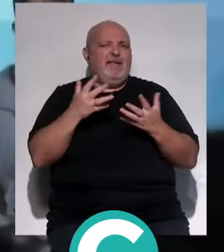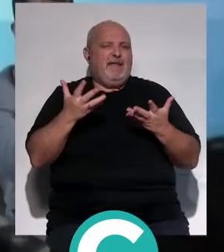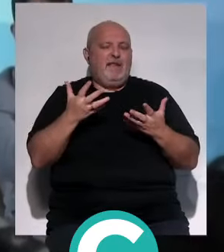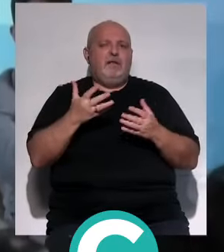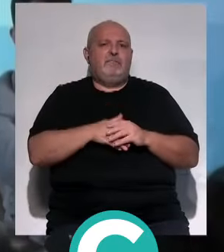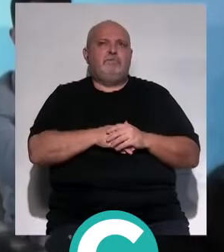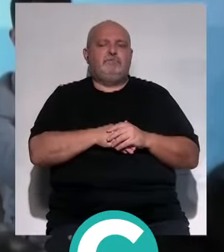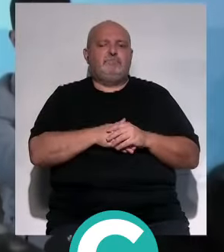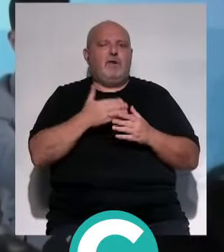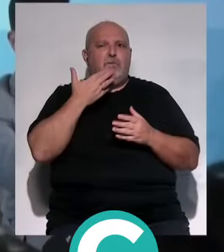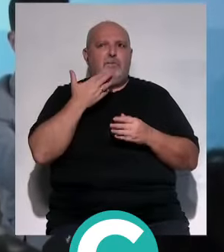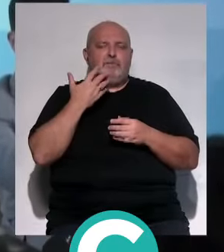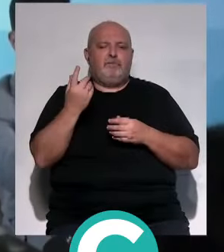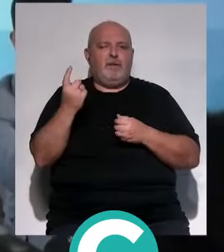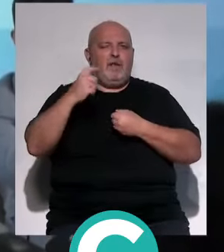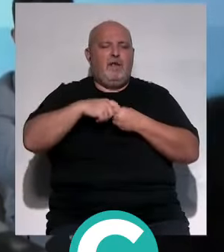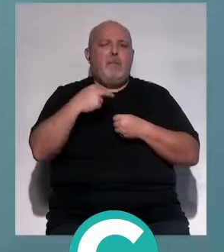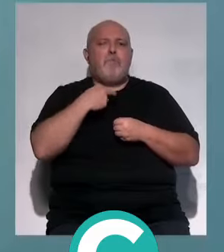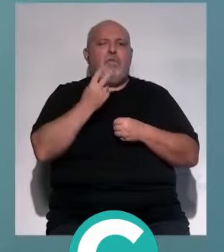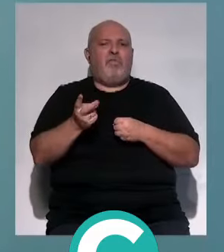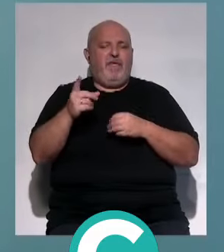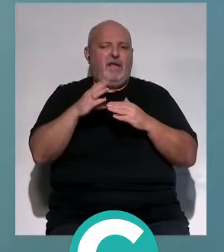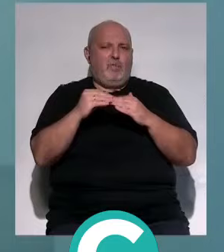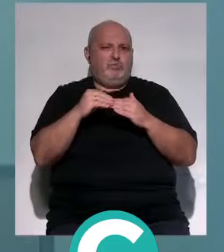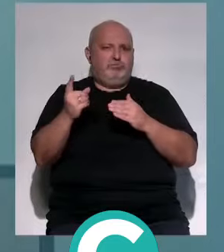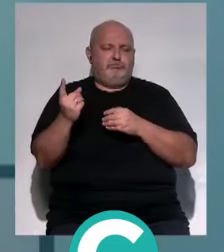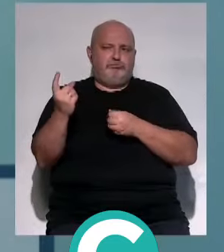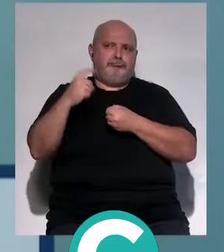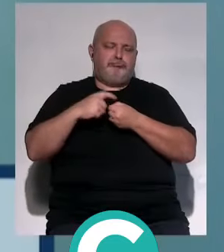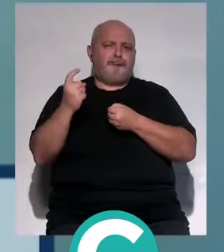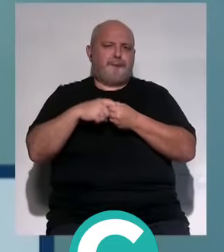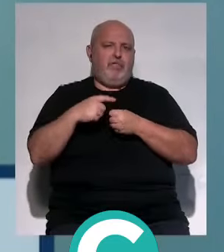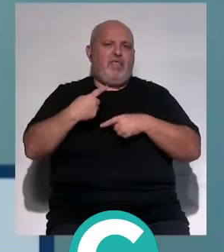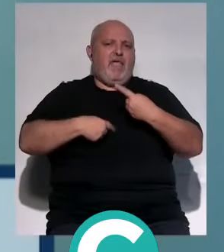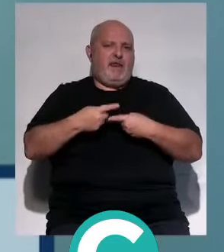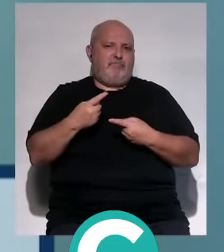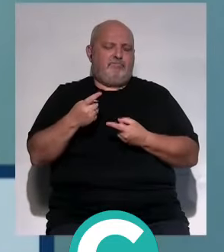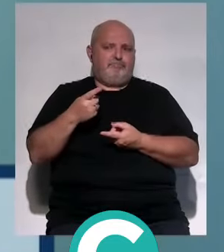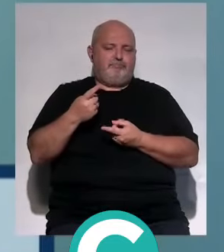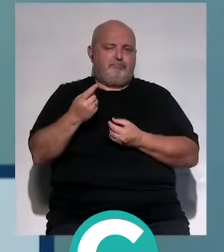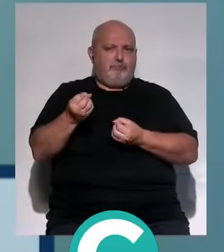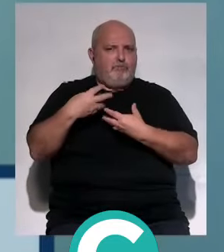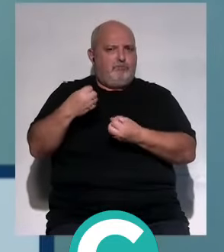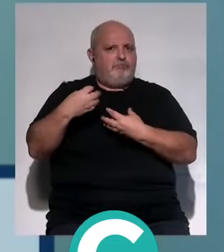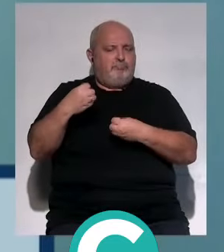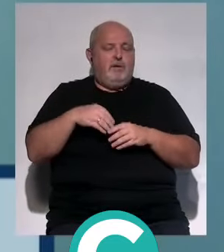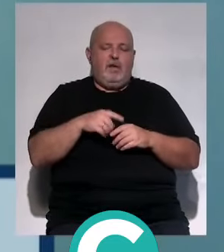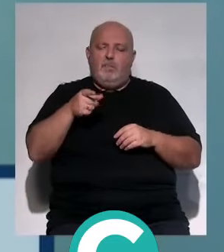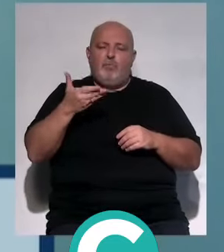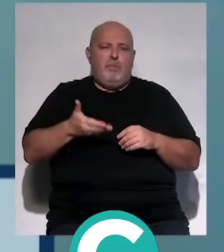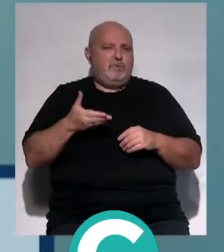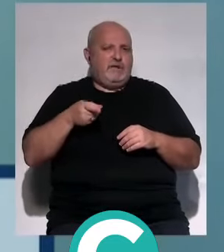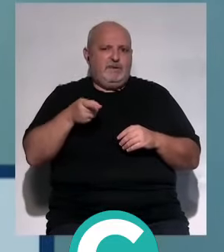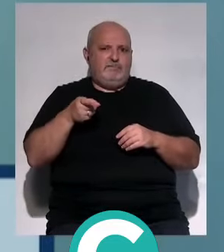y que es cómo integrar la voz del paciente en nuestra práctica diaria. Y es muy importante,